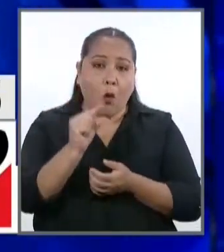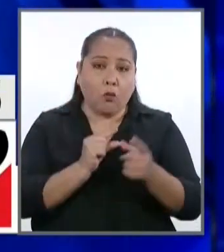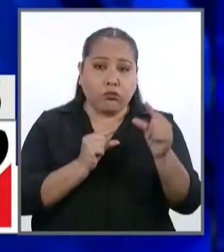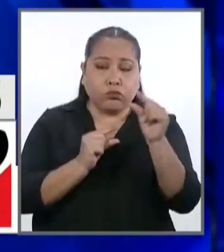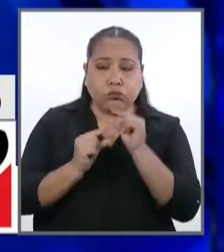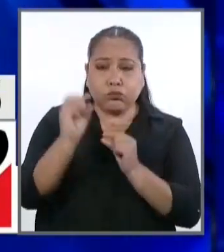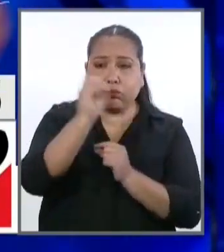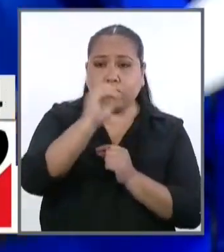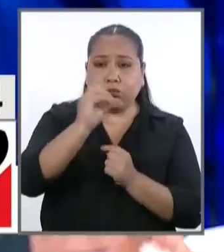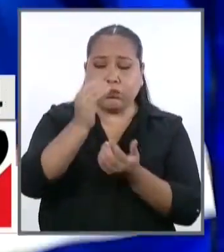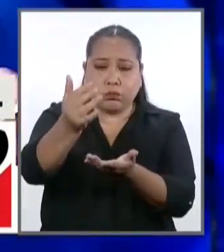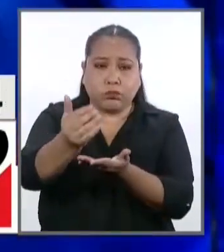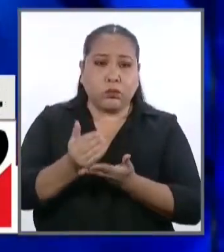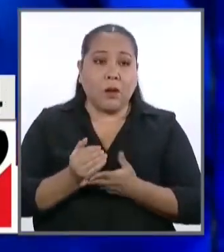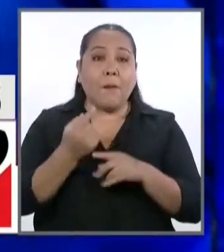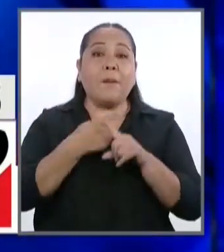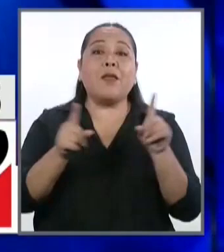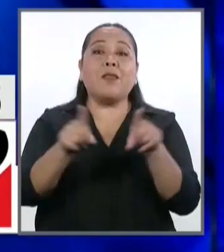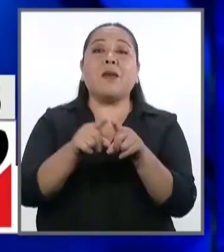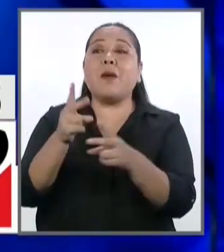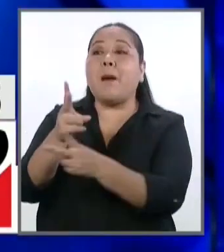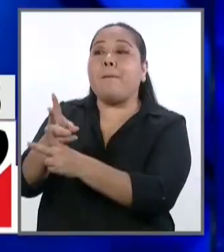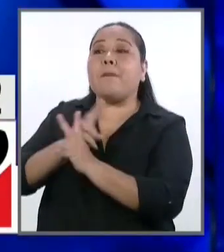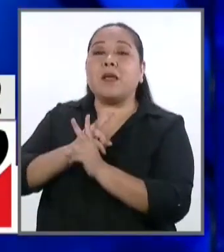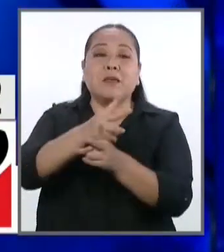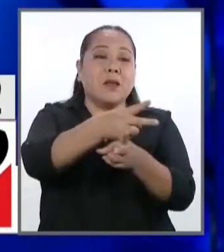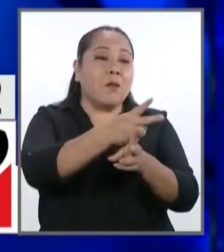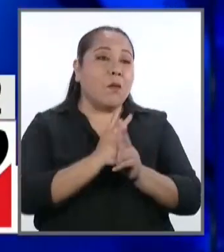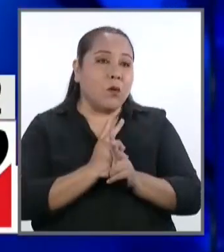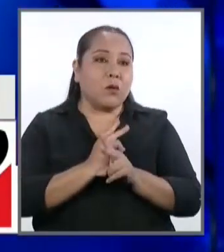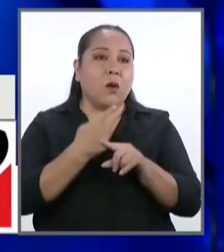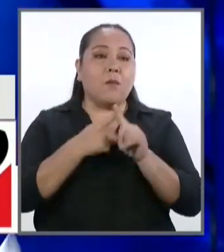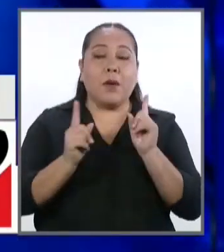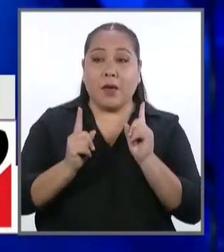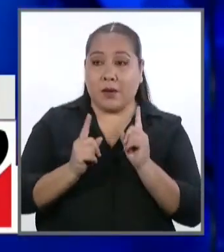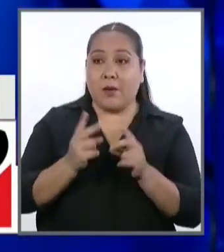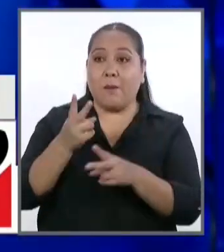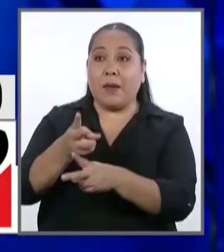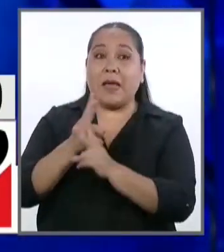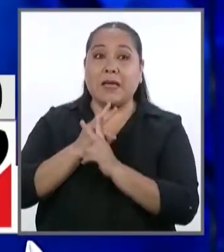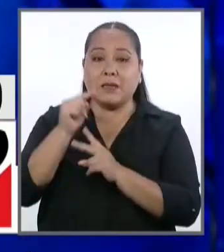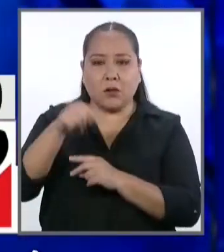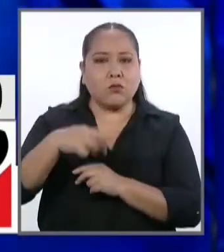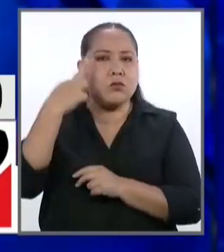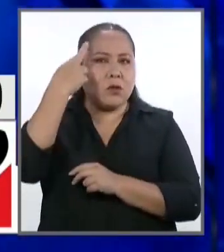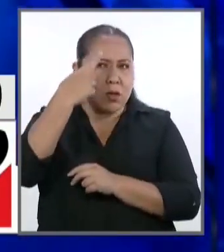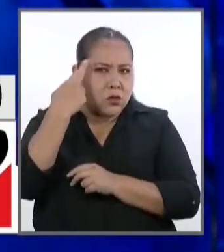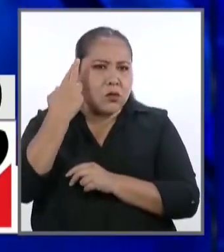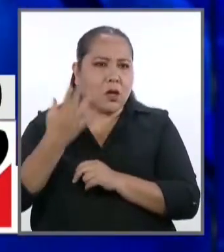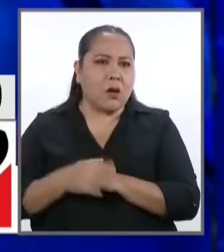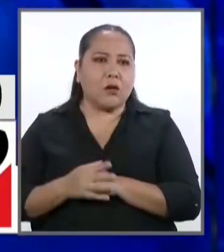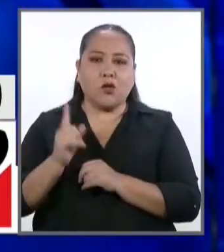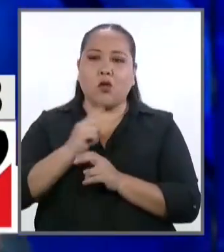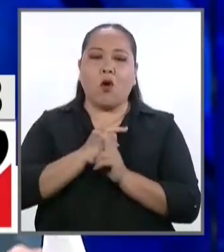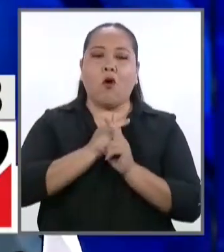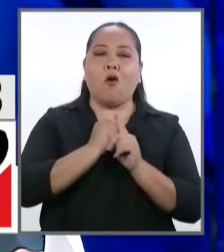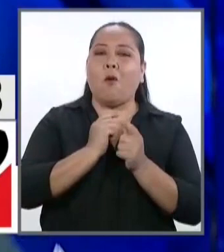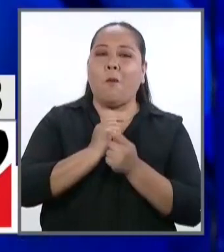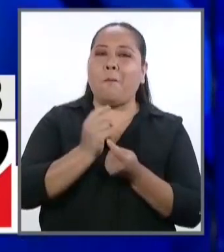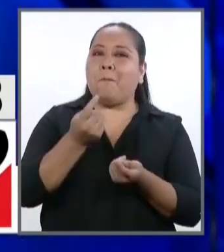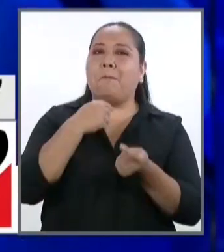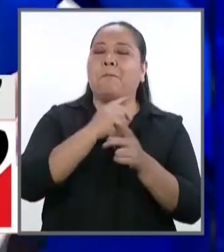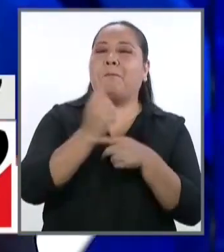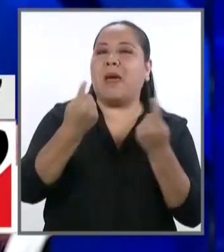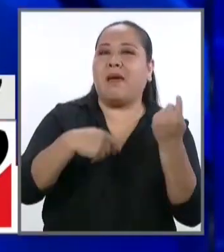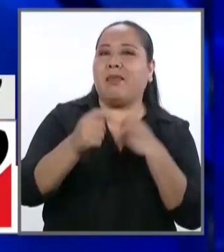capaces que da la tributación, pero también de los préstamos. Tenemos que hacer préstamos, pero en condiciones razonables, sin vender al Perú